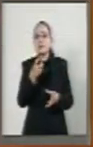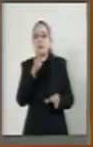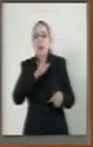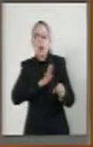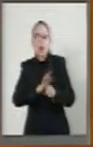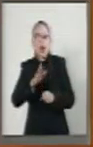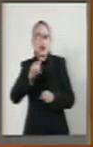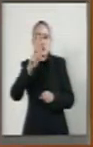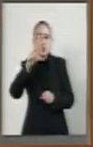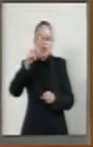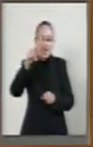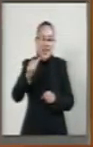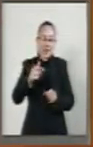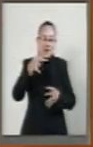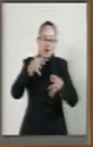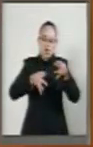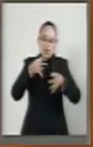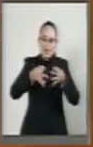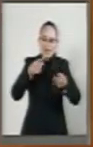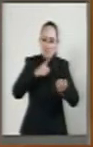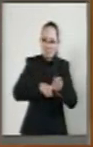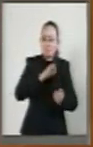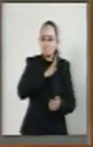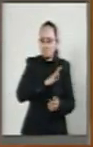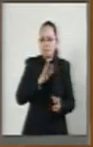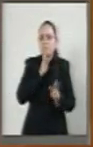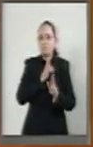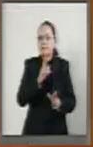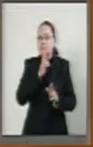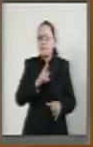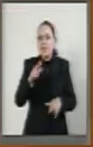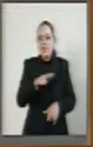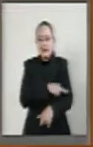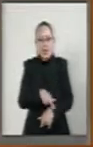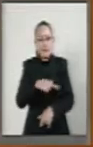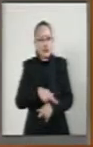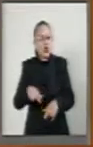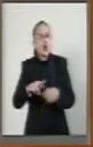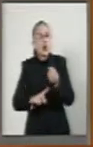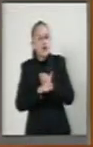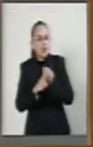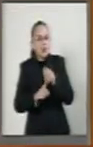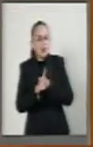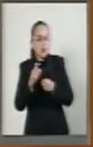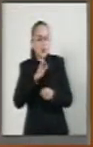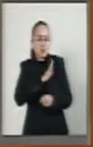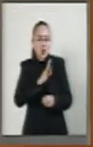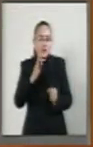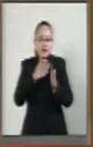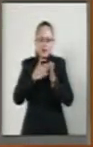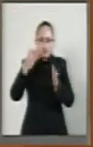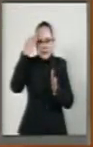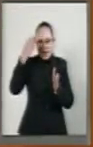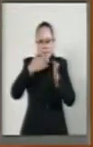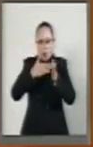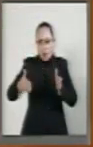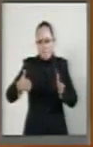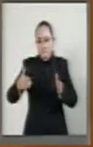judicial efectiva para que la solución de conflictos se lleve a cabo en plazos muy razonables.